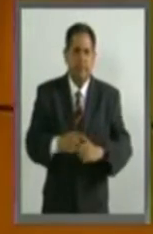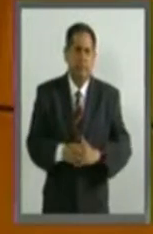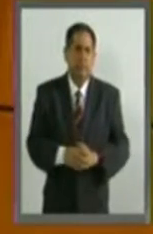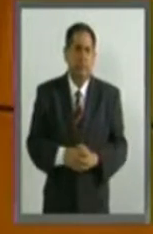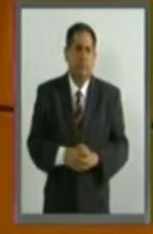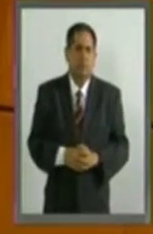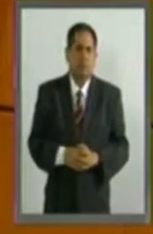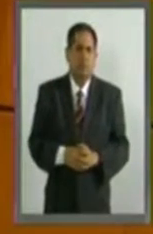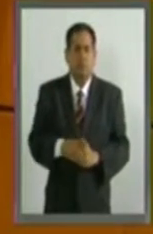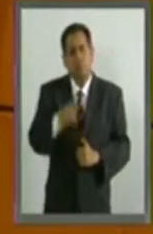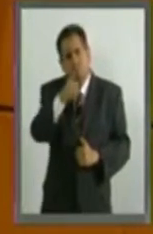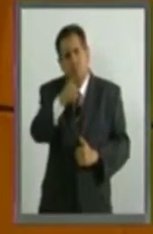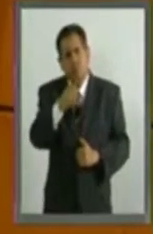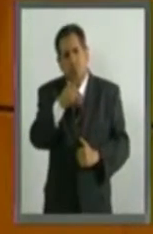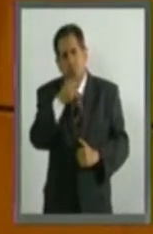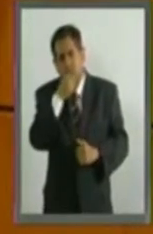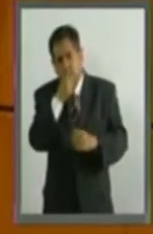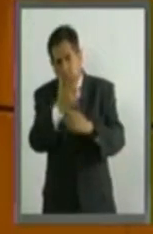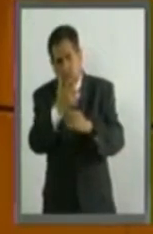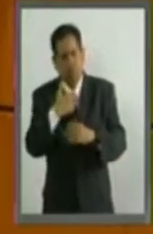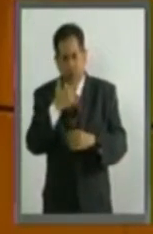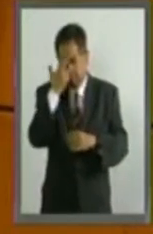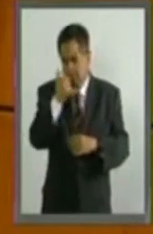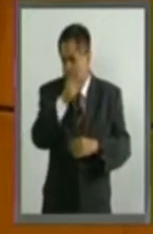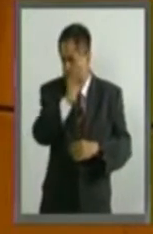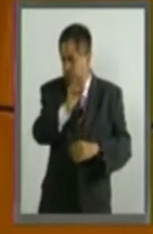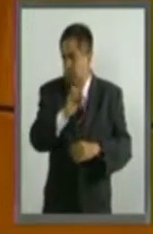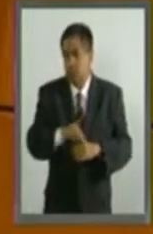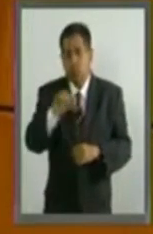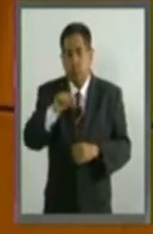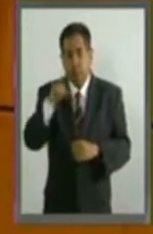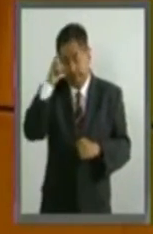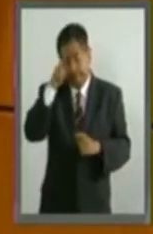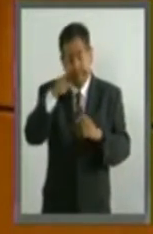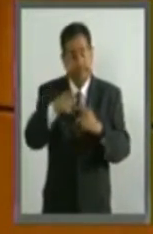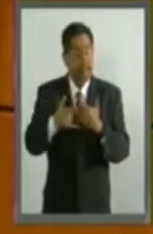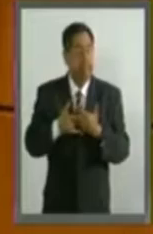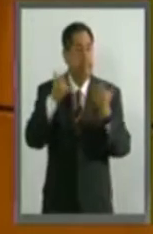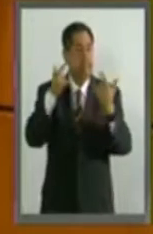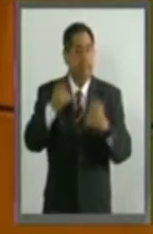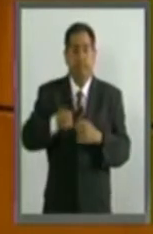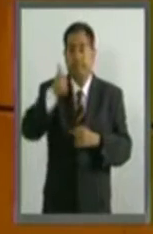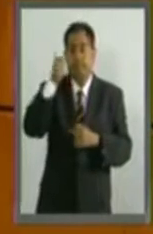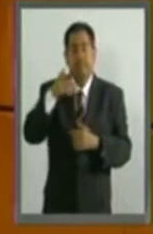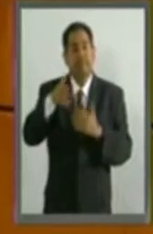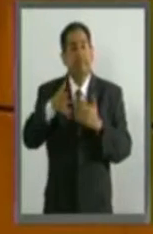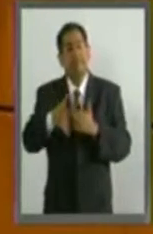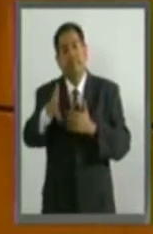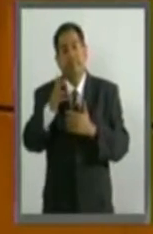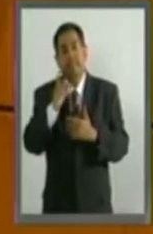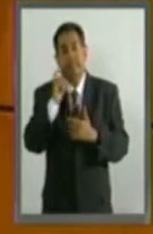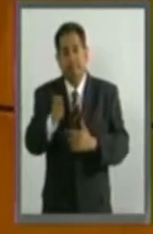Dijo usted, y lo dijo con razón, que tenemos hoy un reto inédito. Y yo quisiera